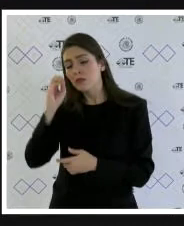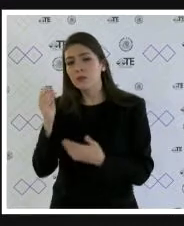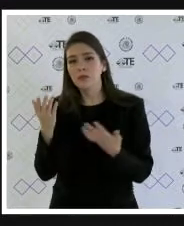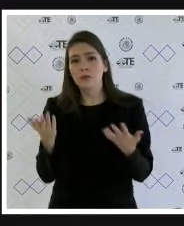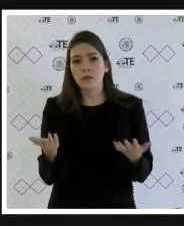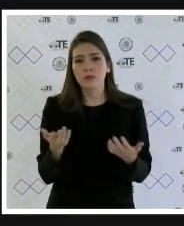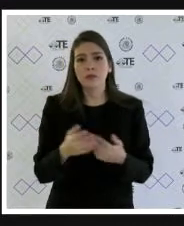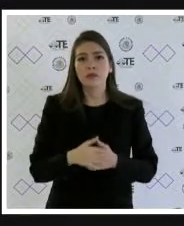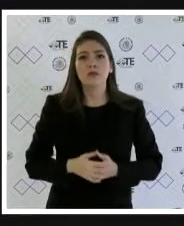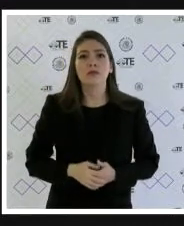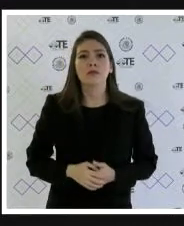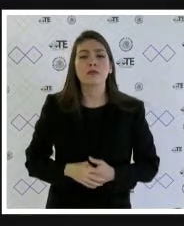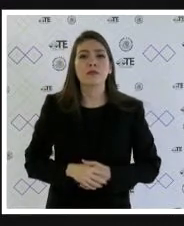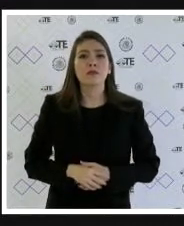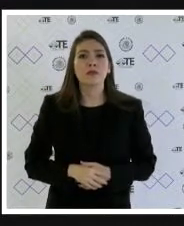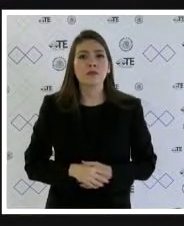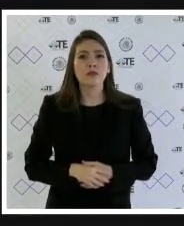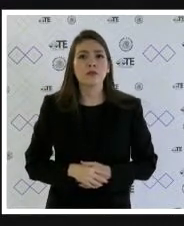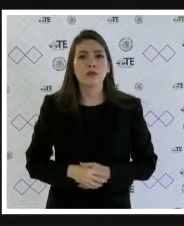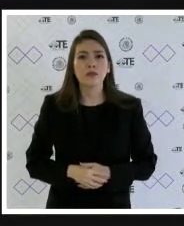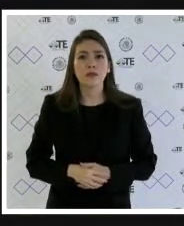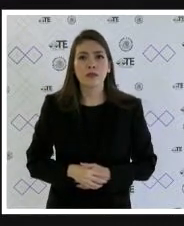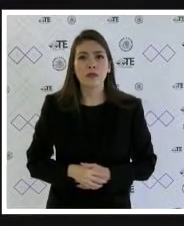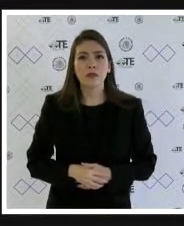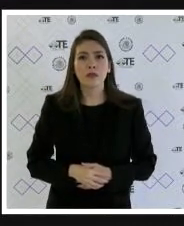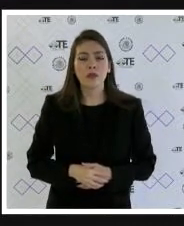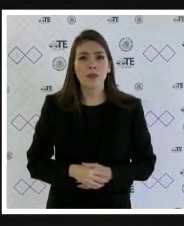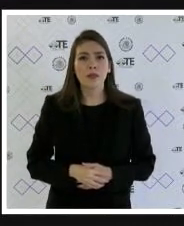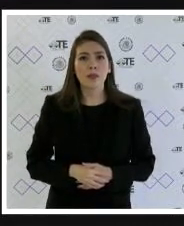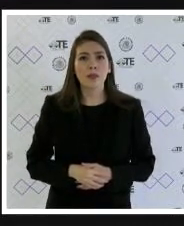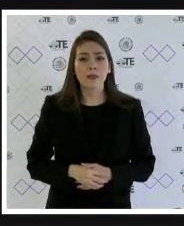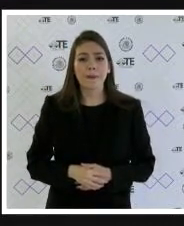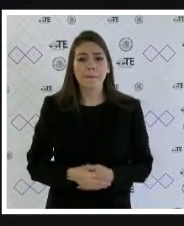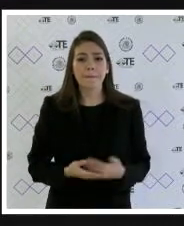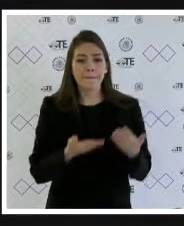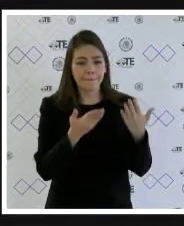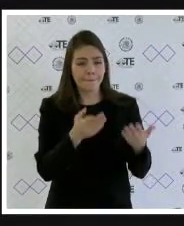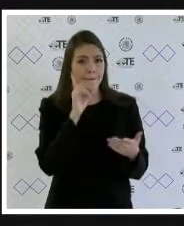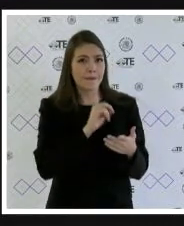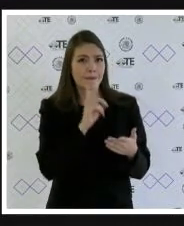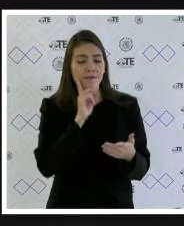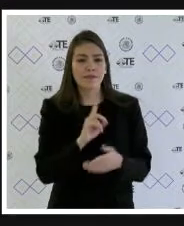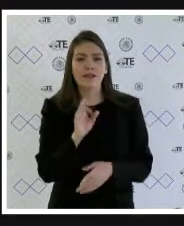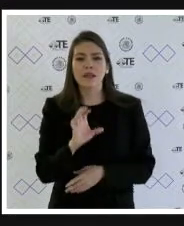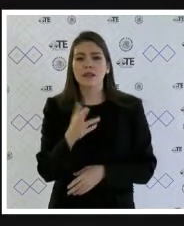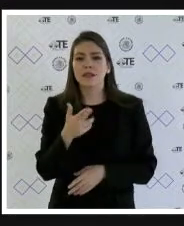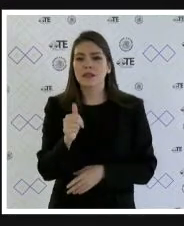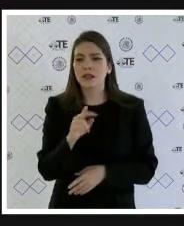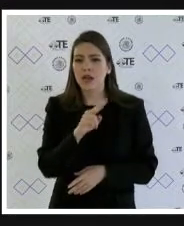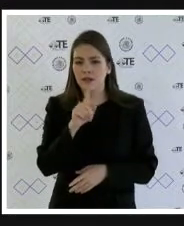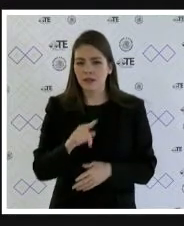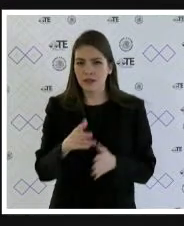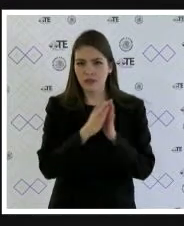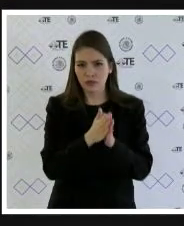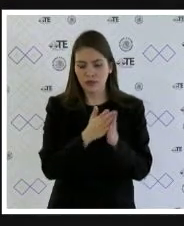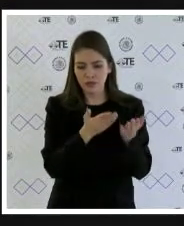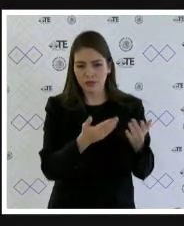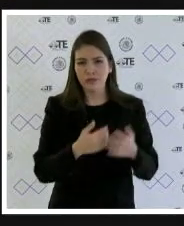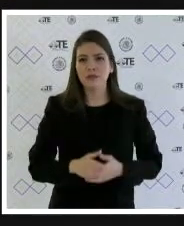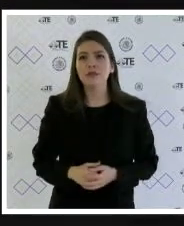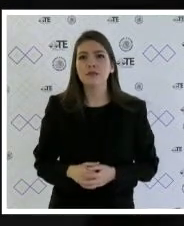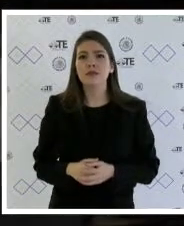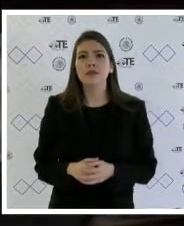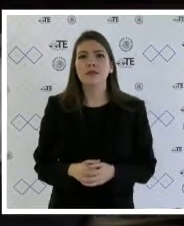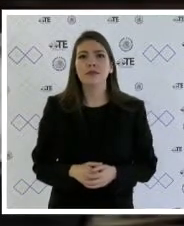quisiera tener alguna intervención sobre los mismos magistrada Alejandra Chávez por favor tiene el uso de la palabra gracias